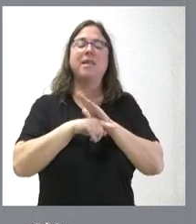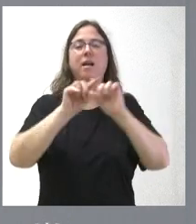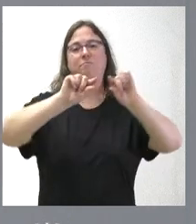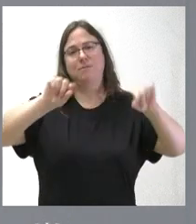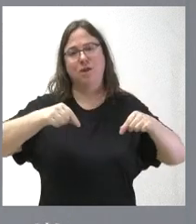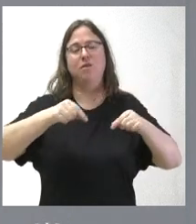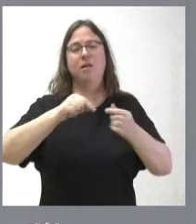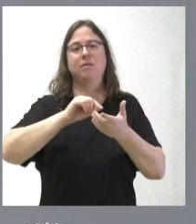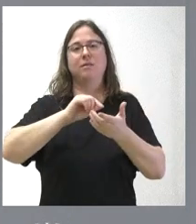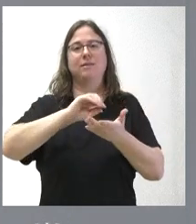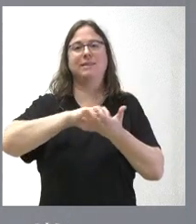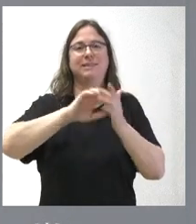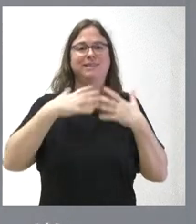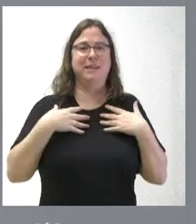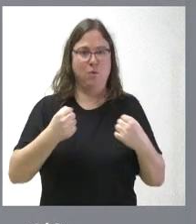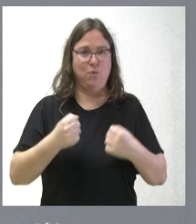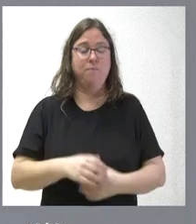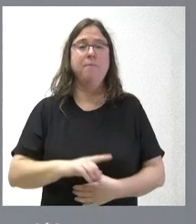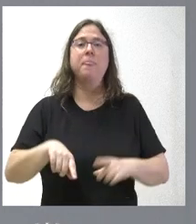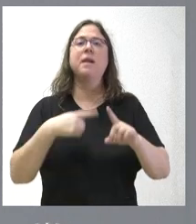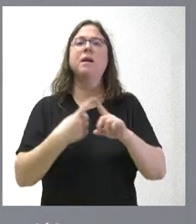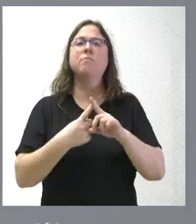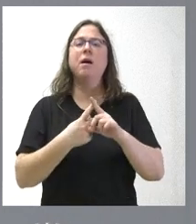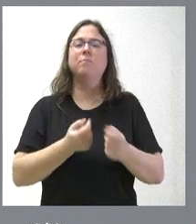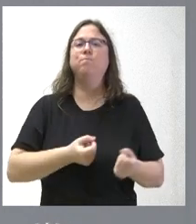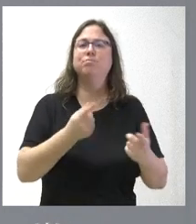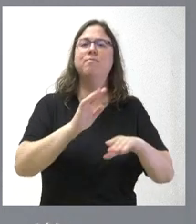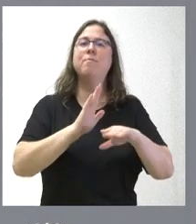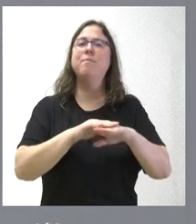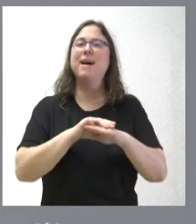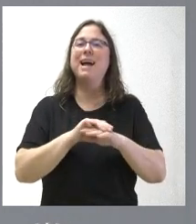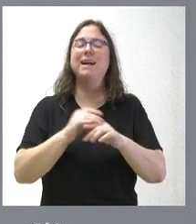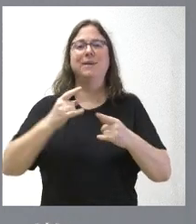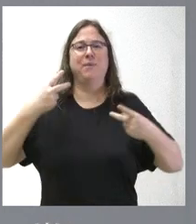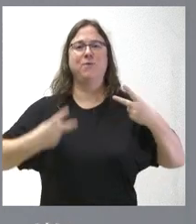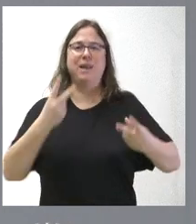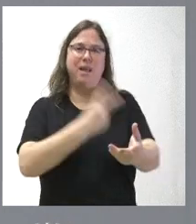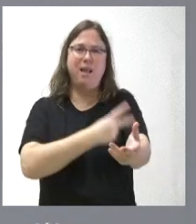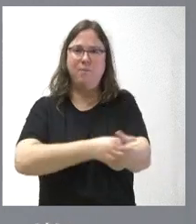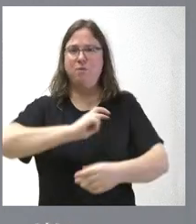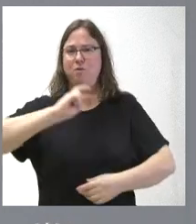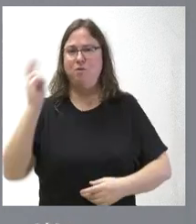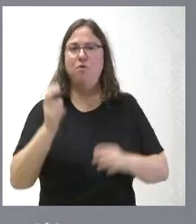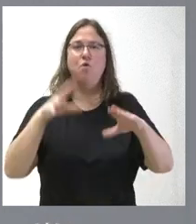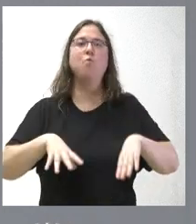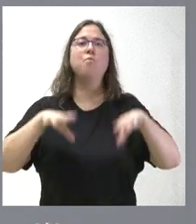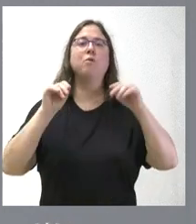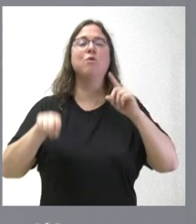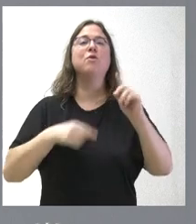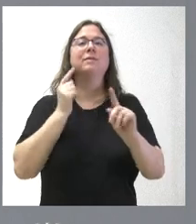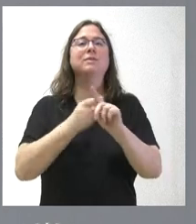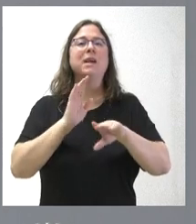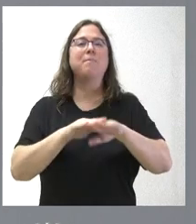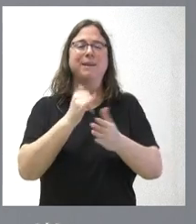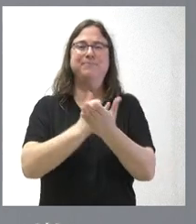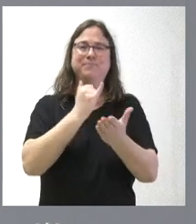Y 850.000 euros para el suministro de radiofármacos en Burgos. Se trata de un material que se emplea como contraste en las